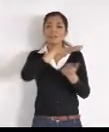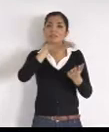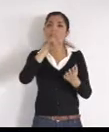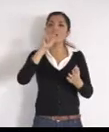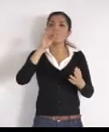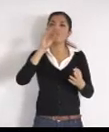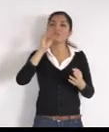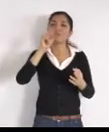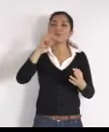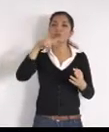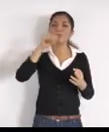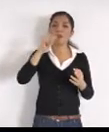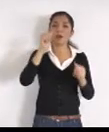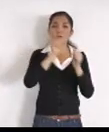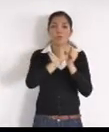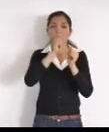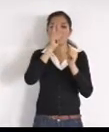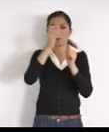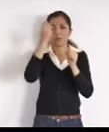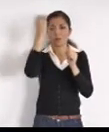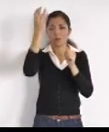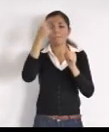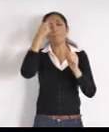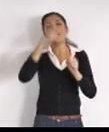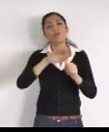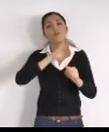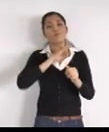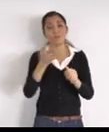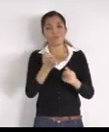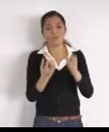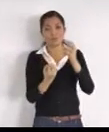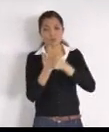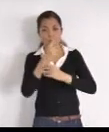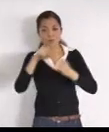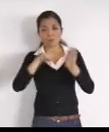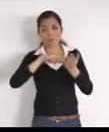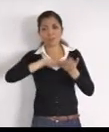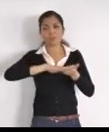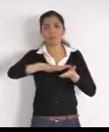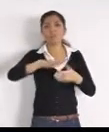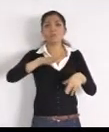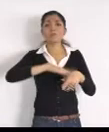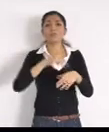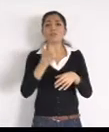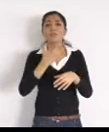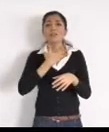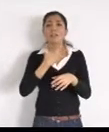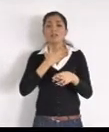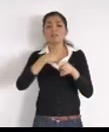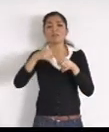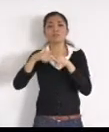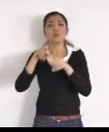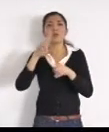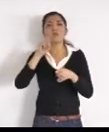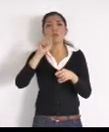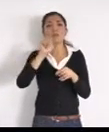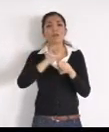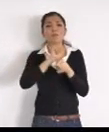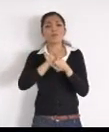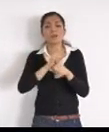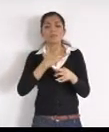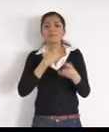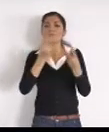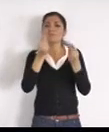pavimentación, ya que por las rutas, de camión, nacen macro baches, mira, el fraccionamiento, no está empregado, pero no dejamos, de tener